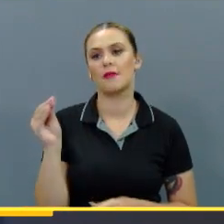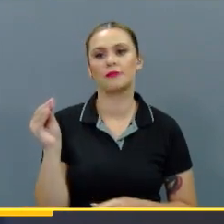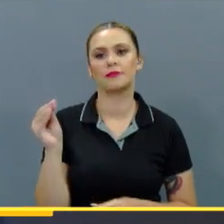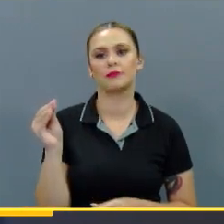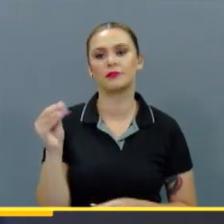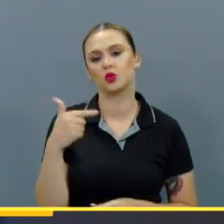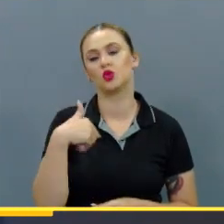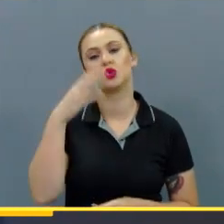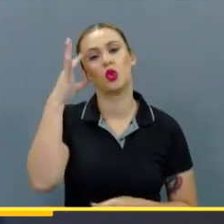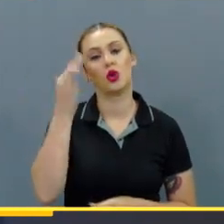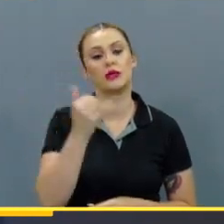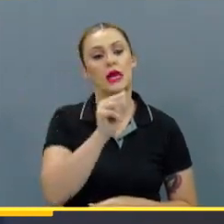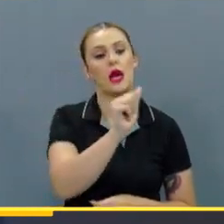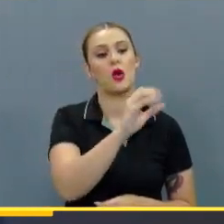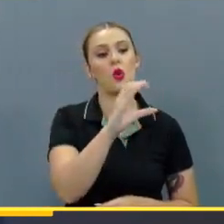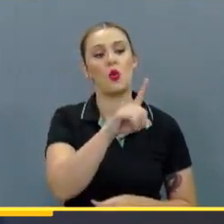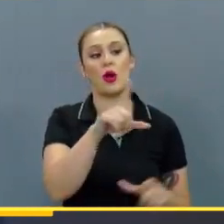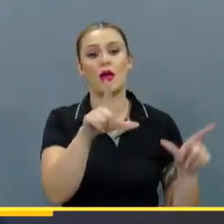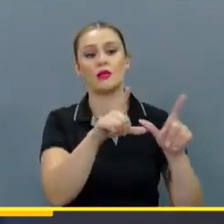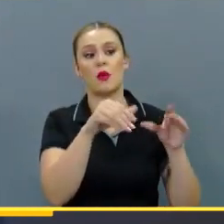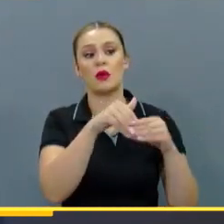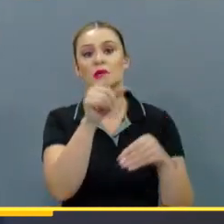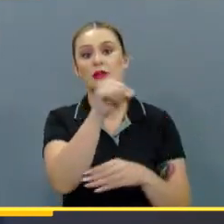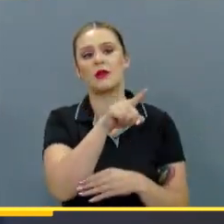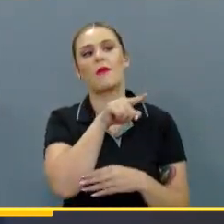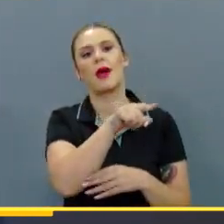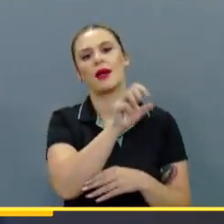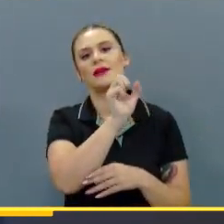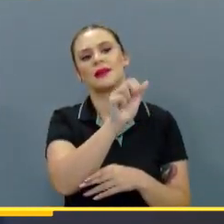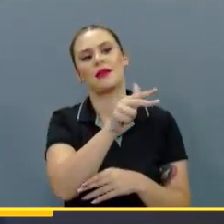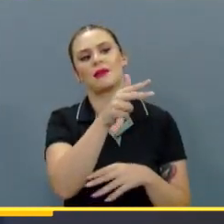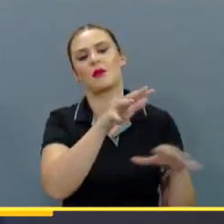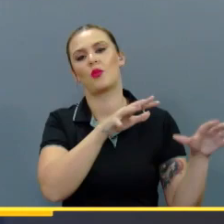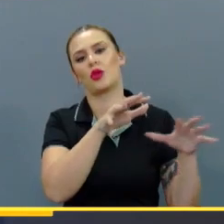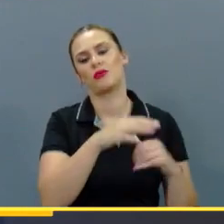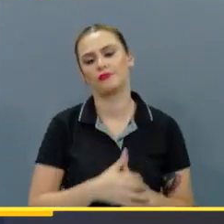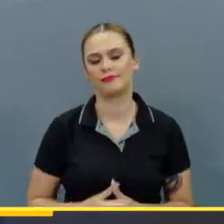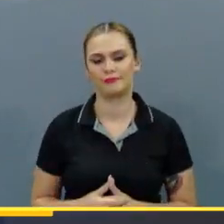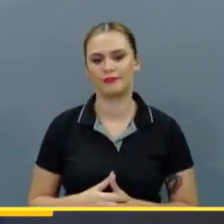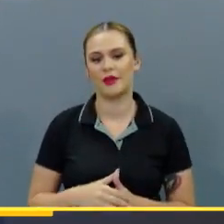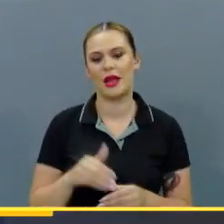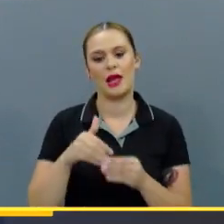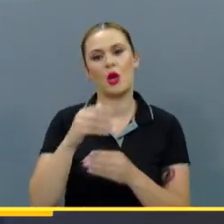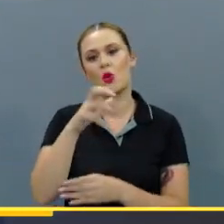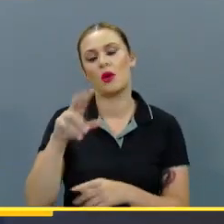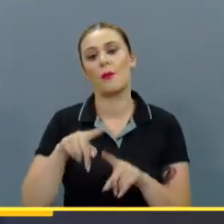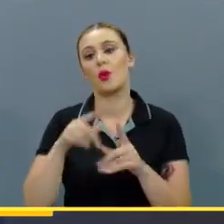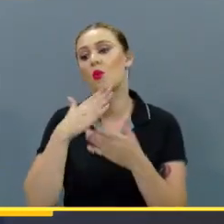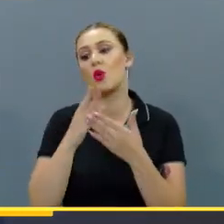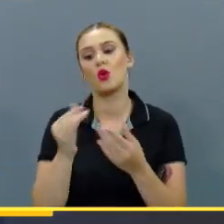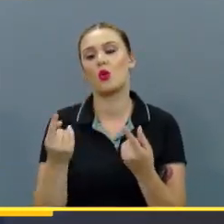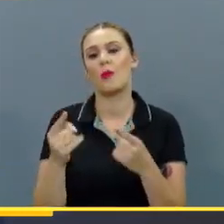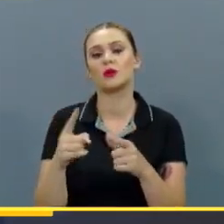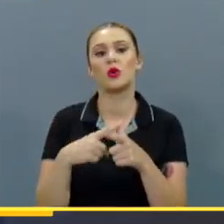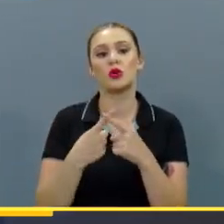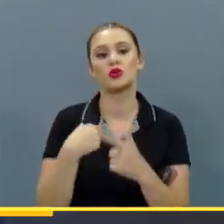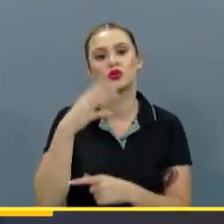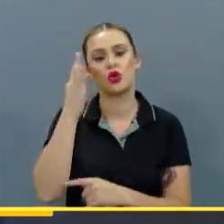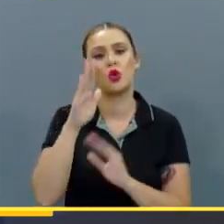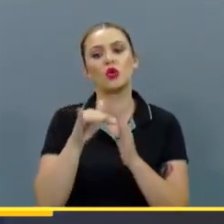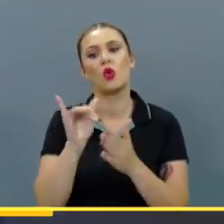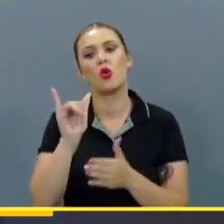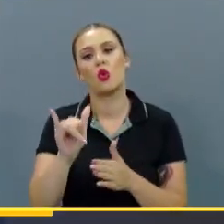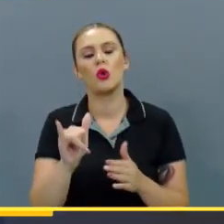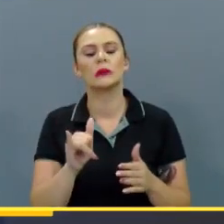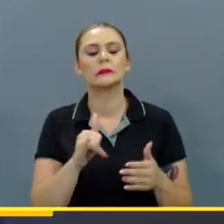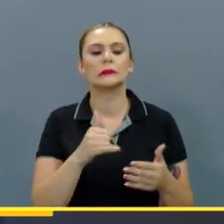Y yo creo que si Aaron Cruz hubiera sido titular con el Zapriza, Aaron Cruz hubiera sido el tercer portero de Costa Rica. Pero bueno, eso no pasó. Entonces yo creo que todo eso fue